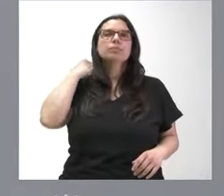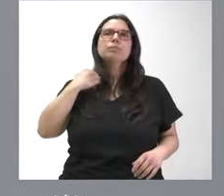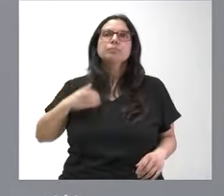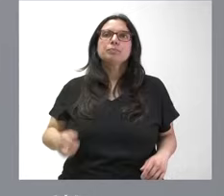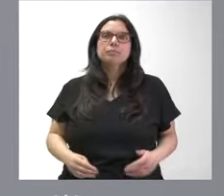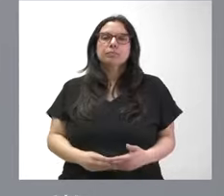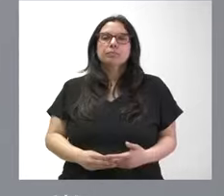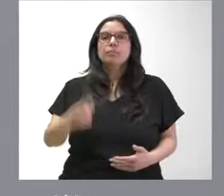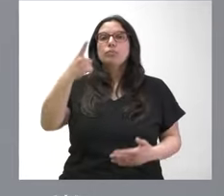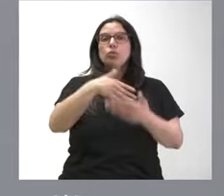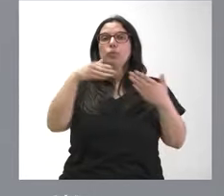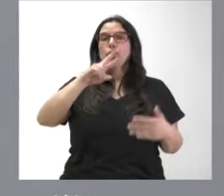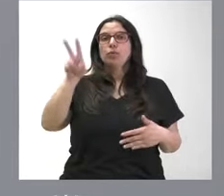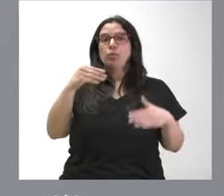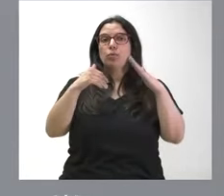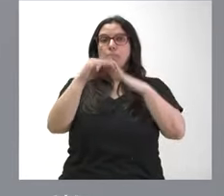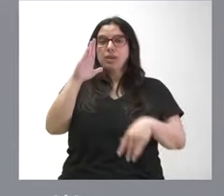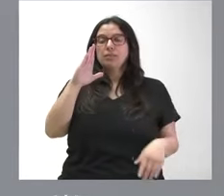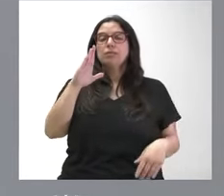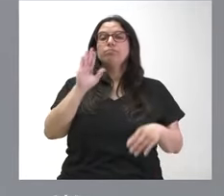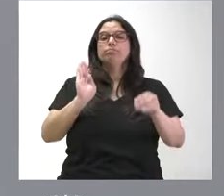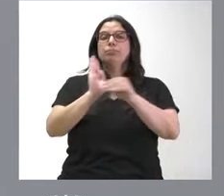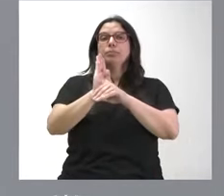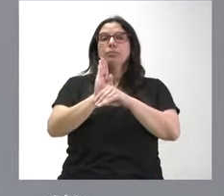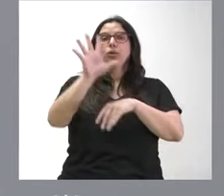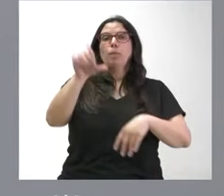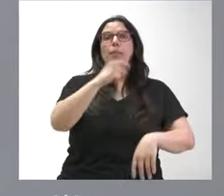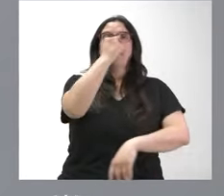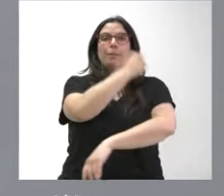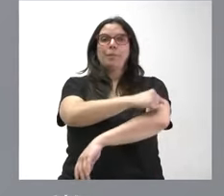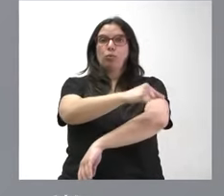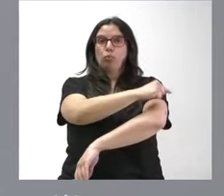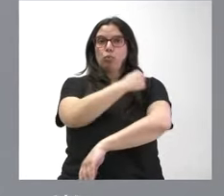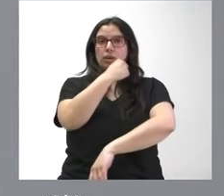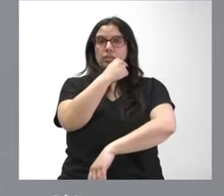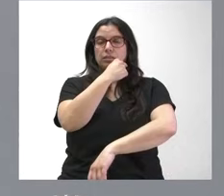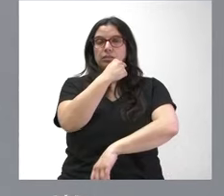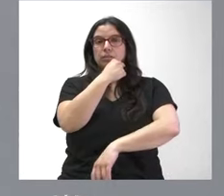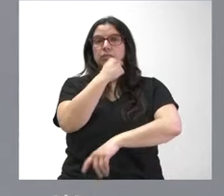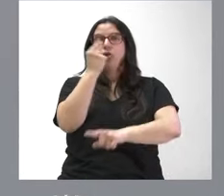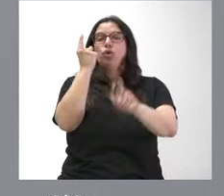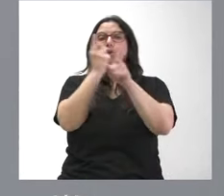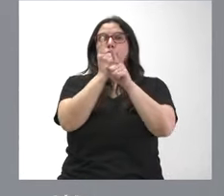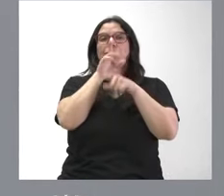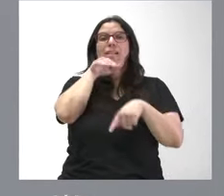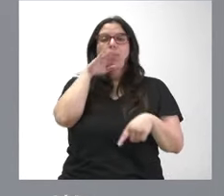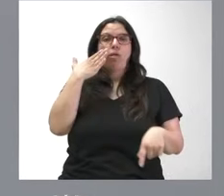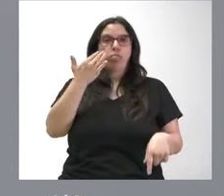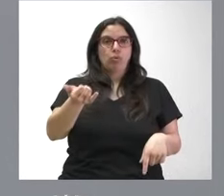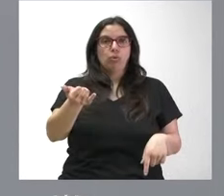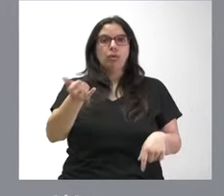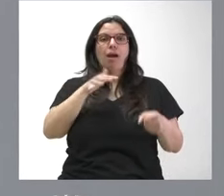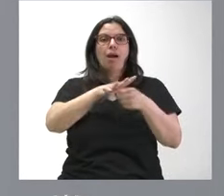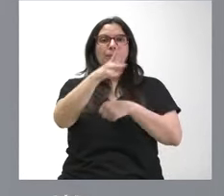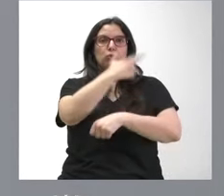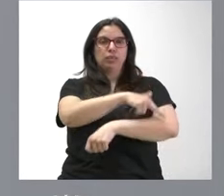Más de un millón de euros para vacunas contra la lengua azul en el ámbito